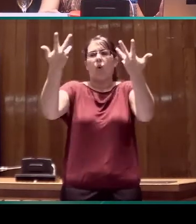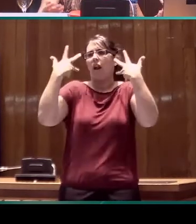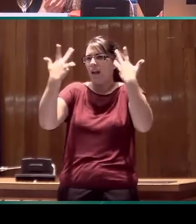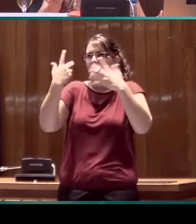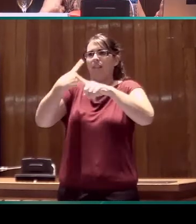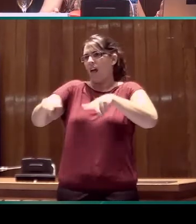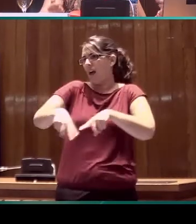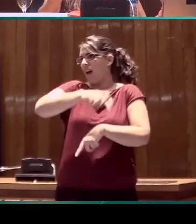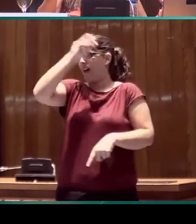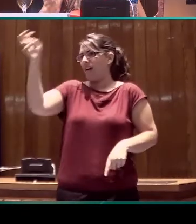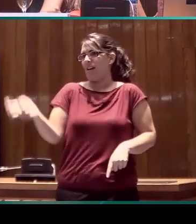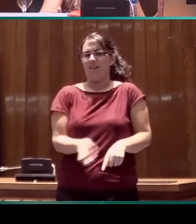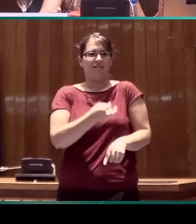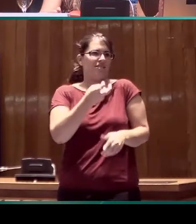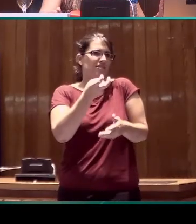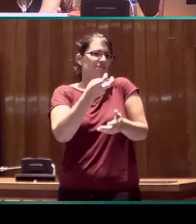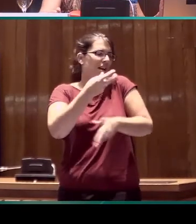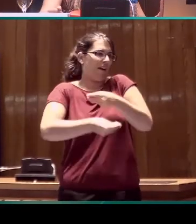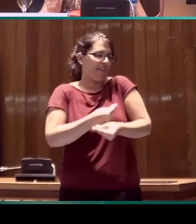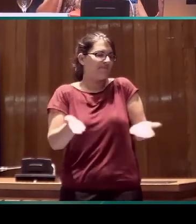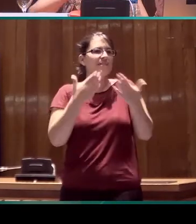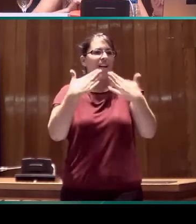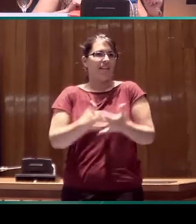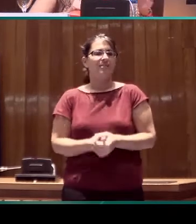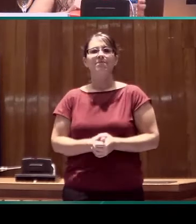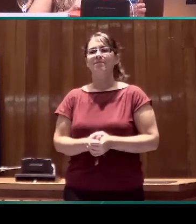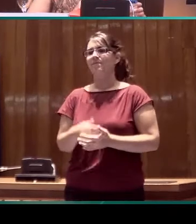estén en su mano hacerme. Muchas gracias.